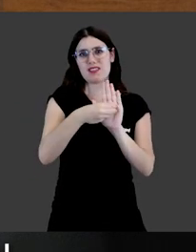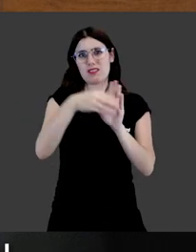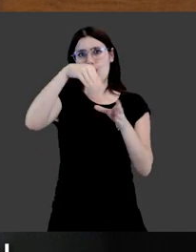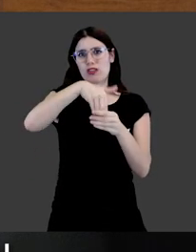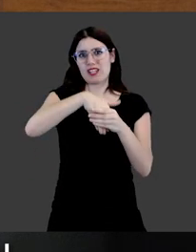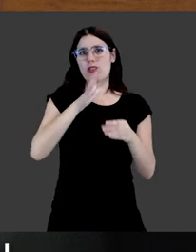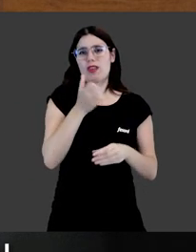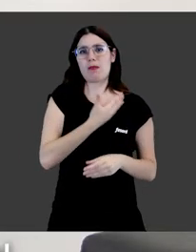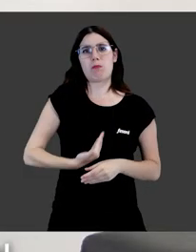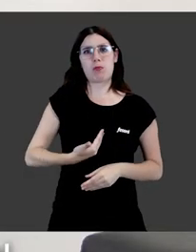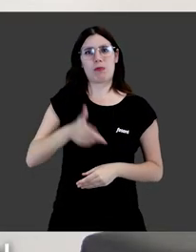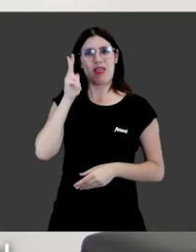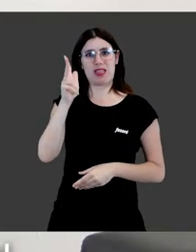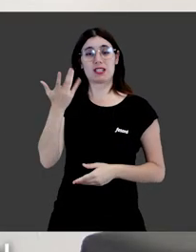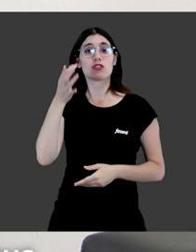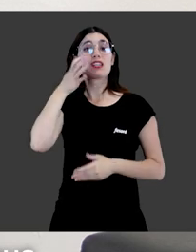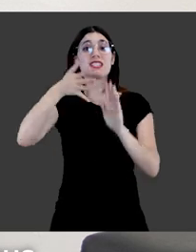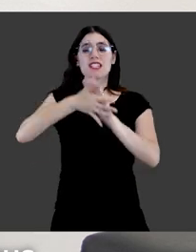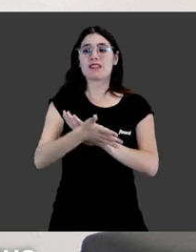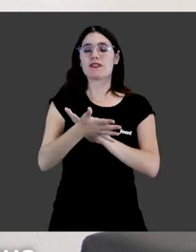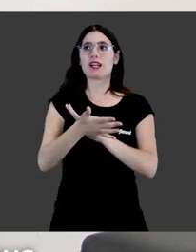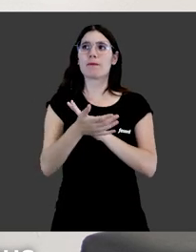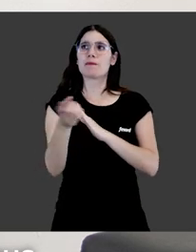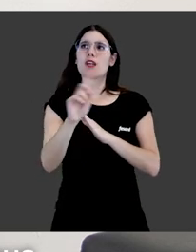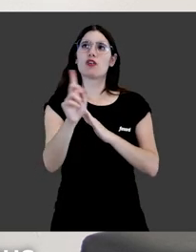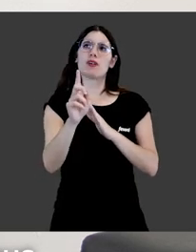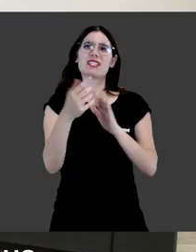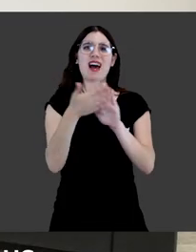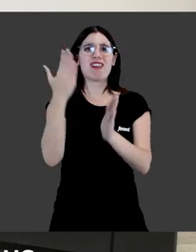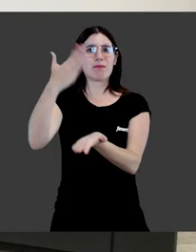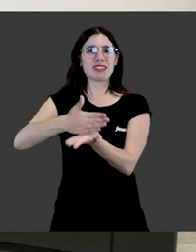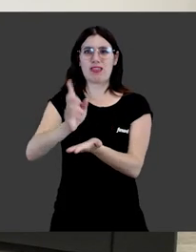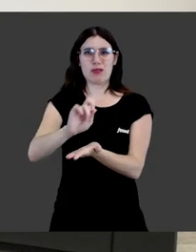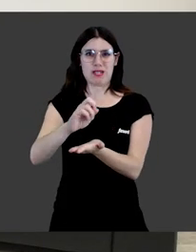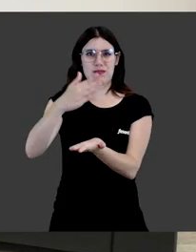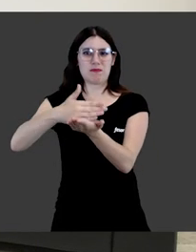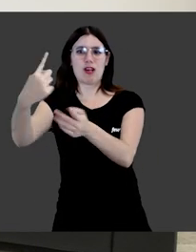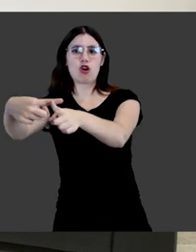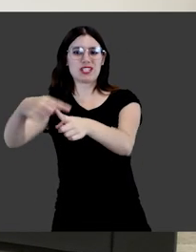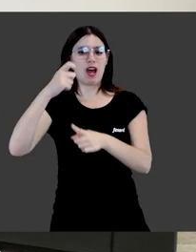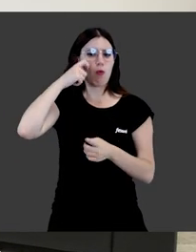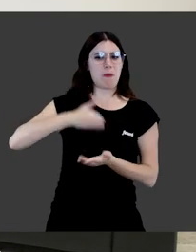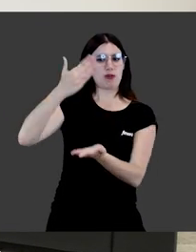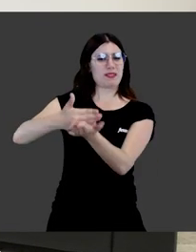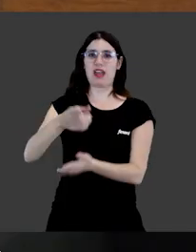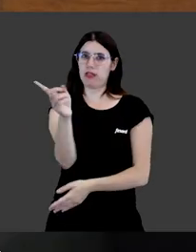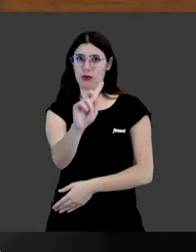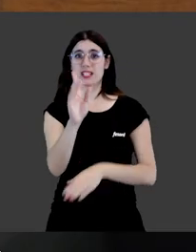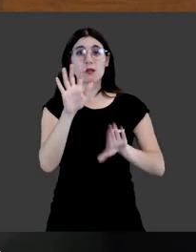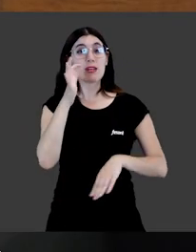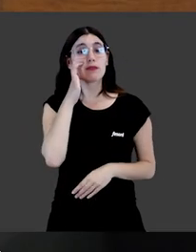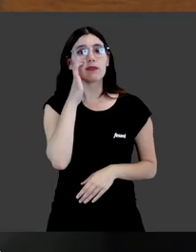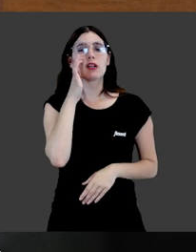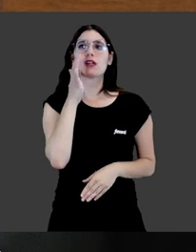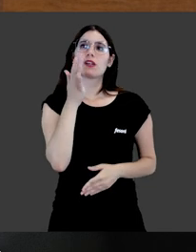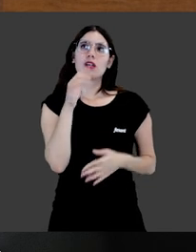contenido de ese derecho de propiedad sobre el animal. En ningún caso creo que podamos hablar de tercium genus, porque los animales no están a medio camino entre las cosas y